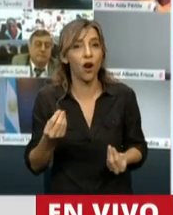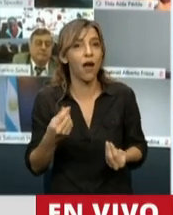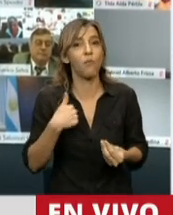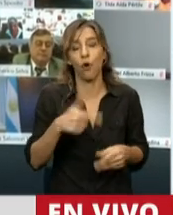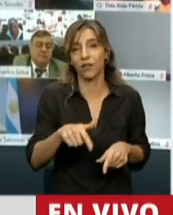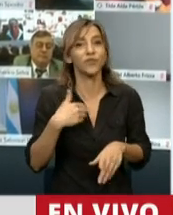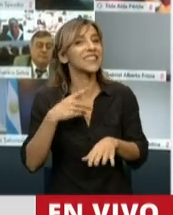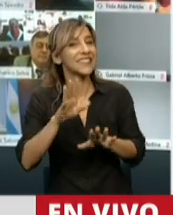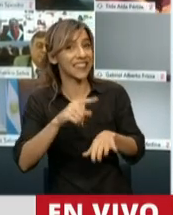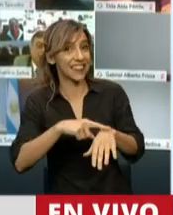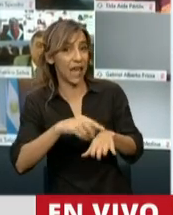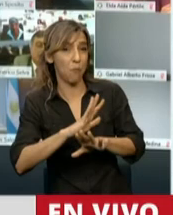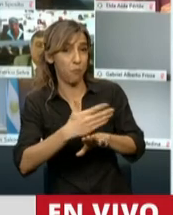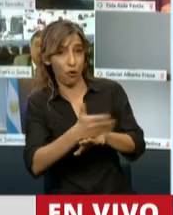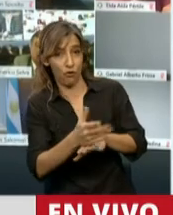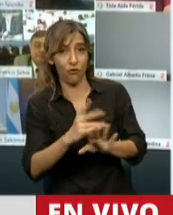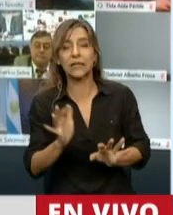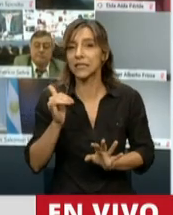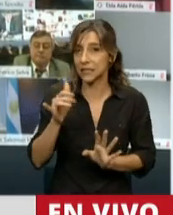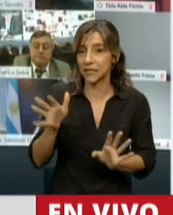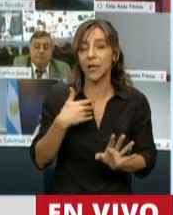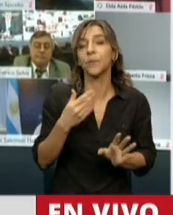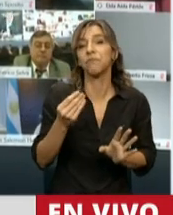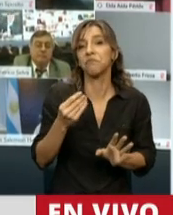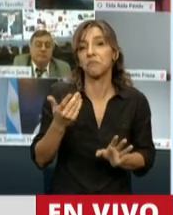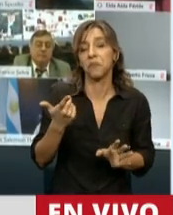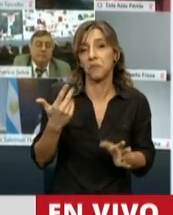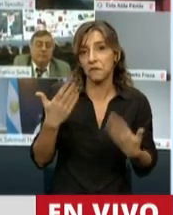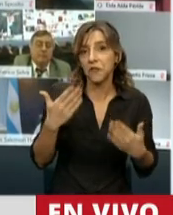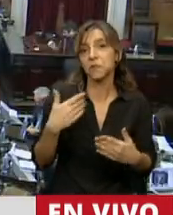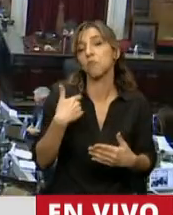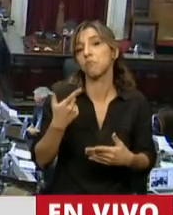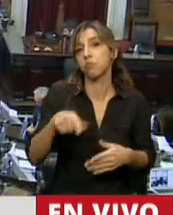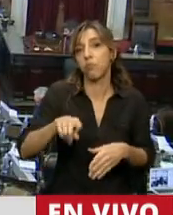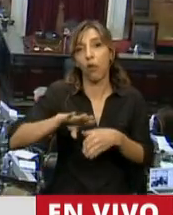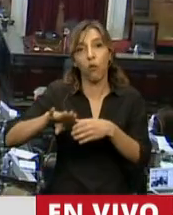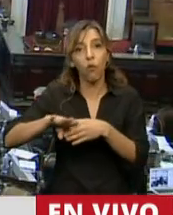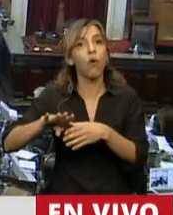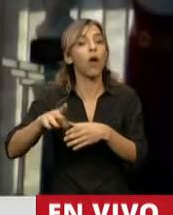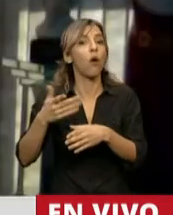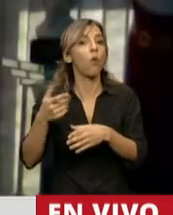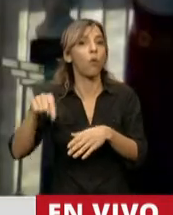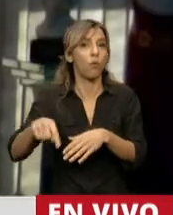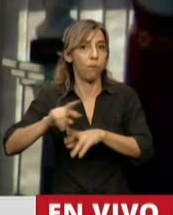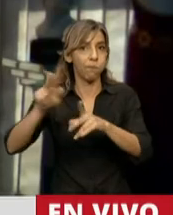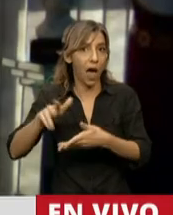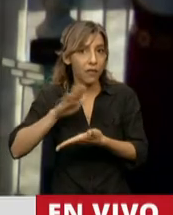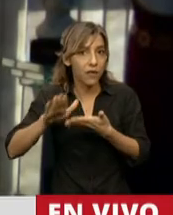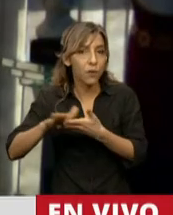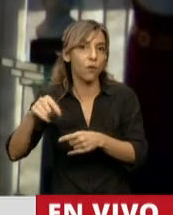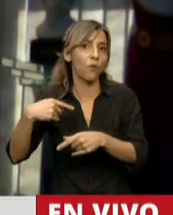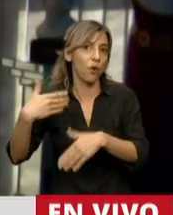renegociación, por la renegociación de la deuda, quiero felicitarlo, porque esto nos va a permitir tener más